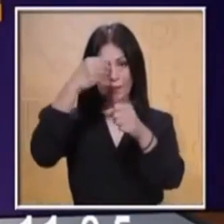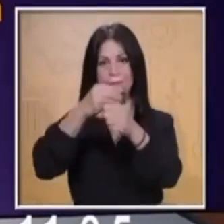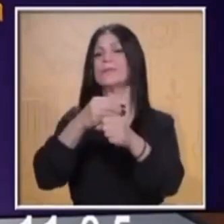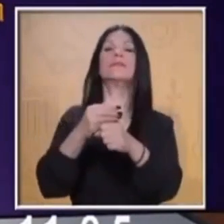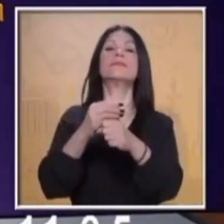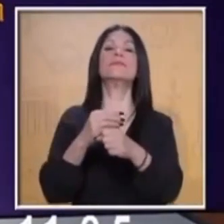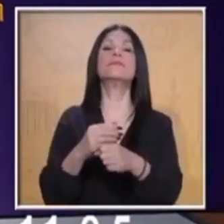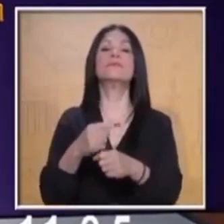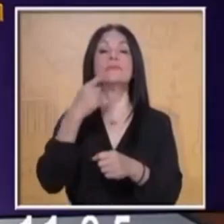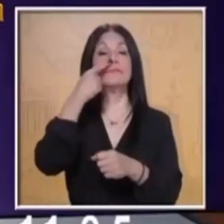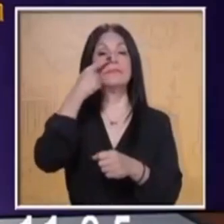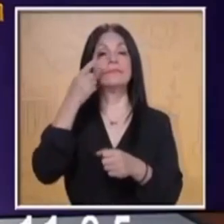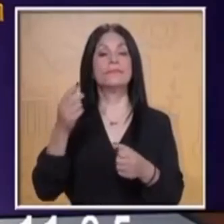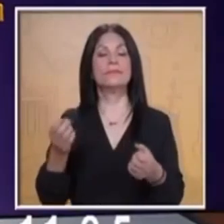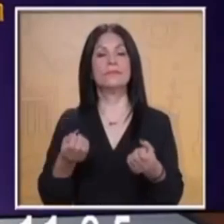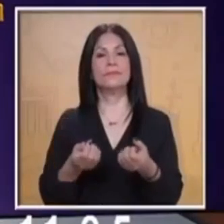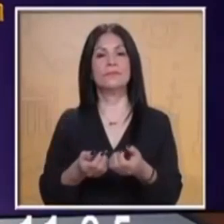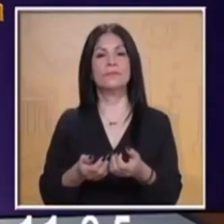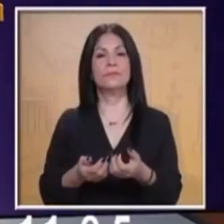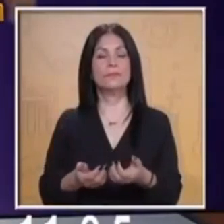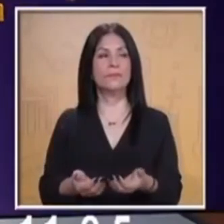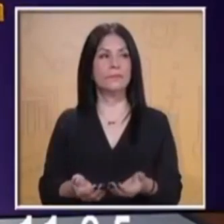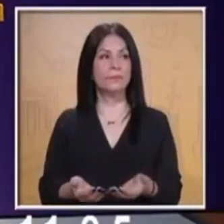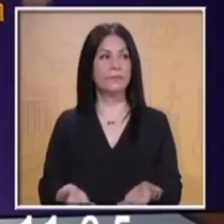Inhalamos en tres tiempos, arriba de las manos.